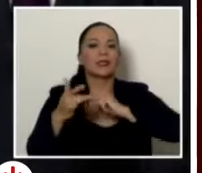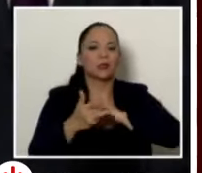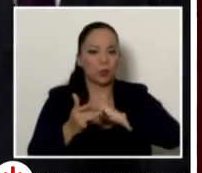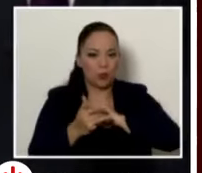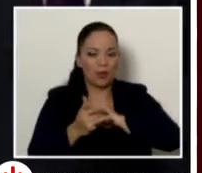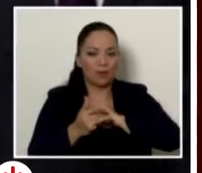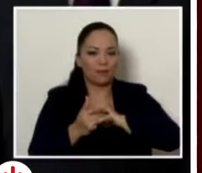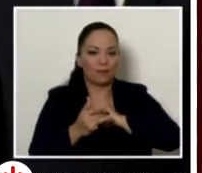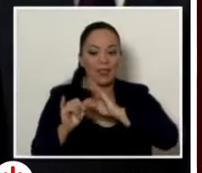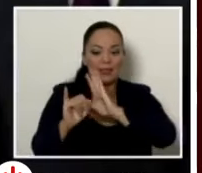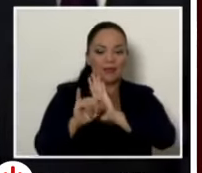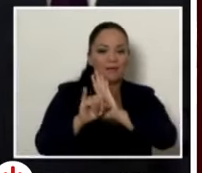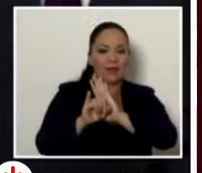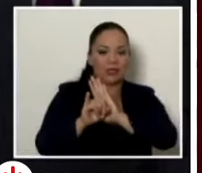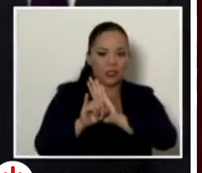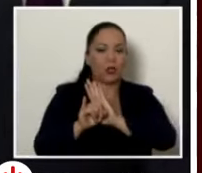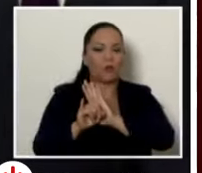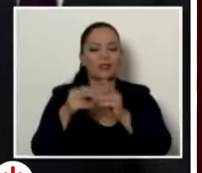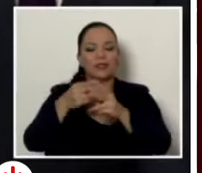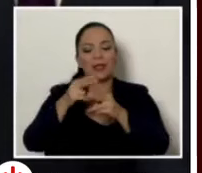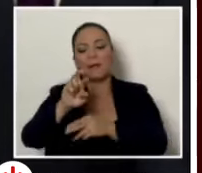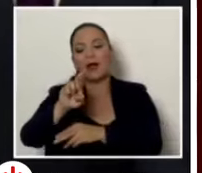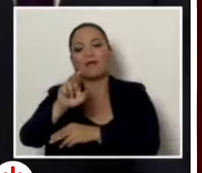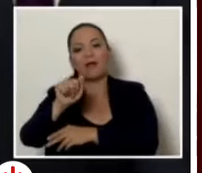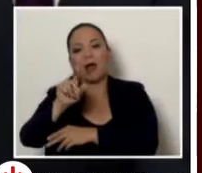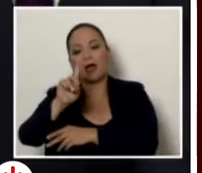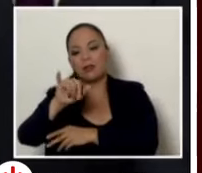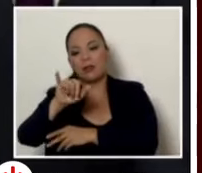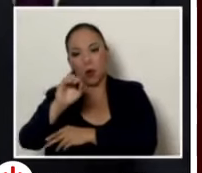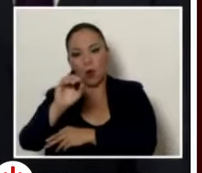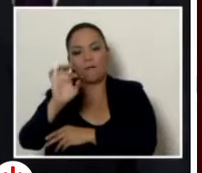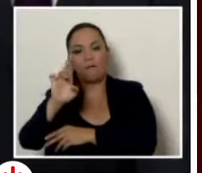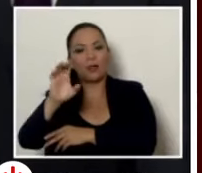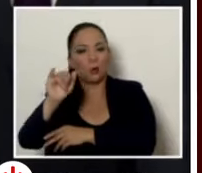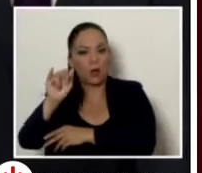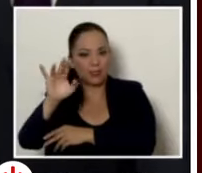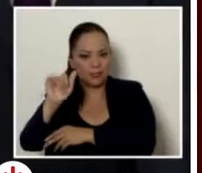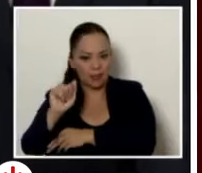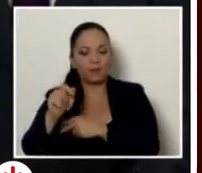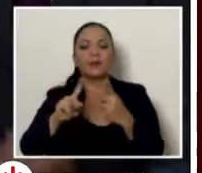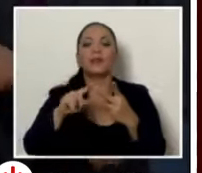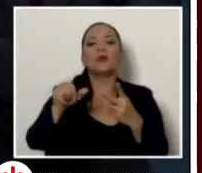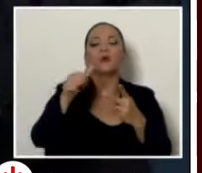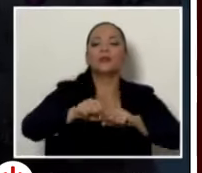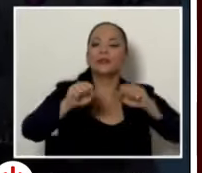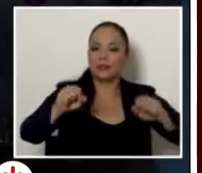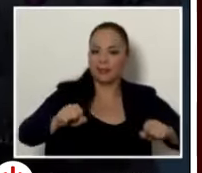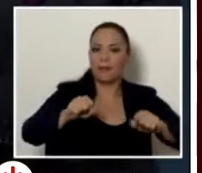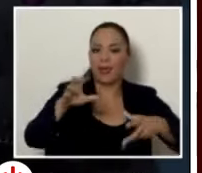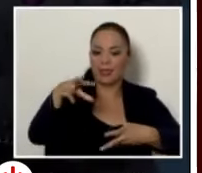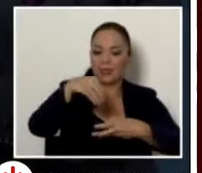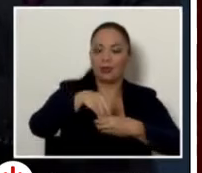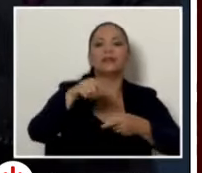identificación de radiofrecuencia. Y el segundo para el sistema integrador, lo que se conoce como adquisición de la